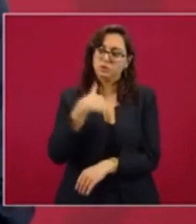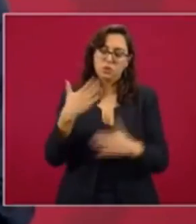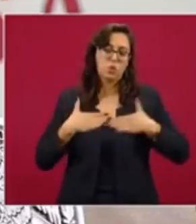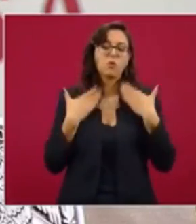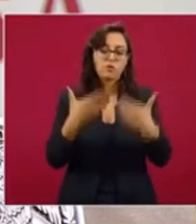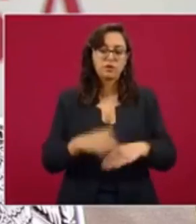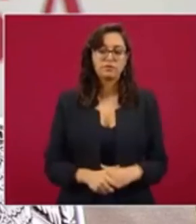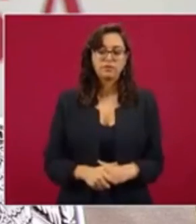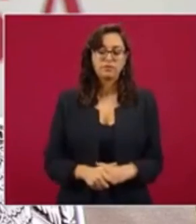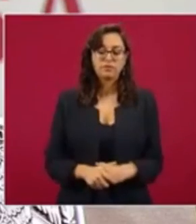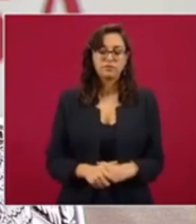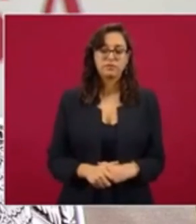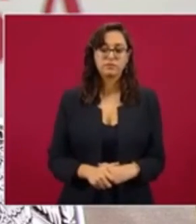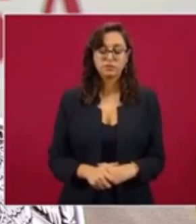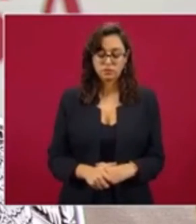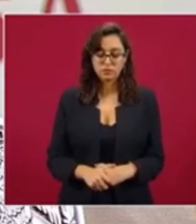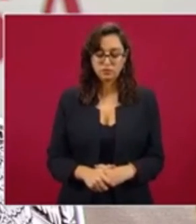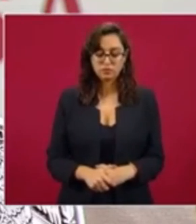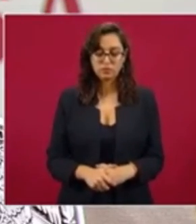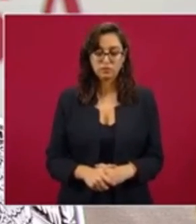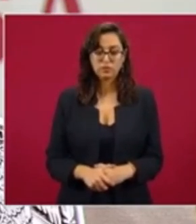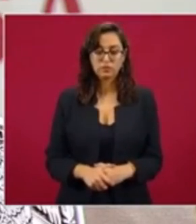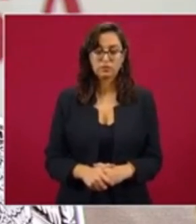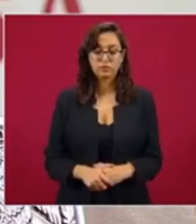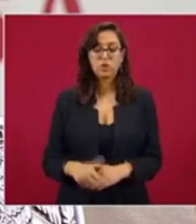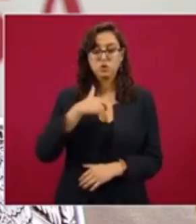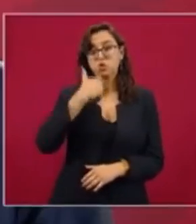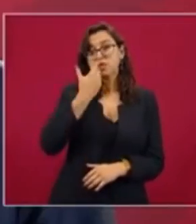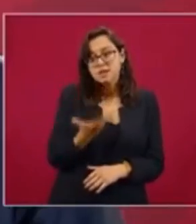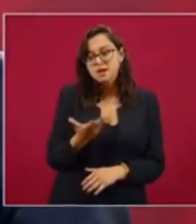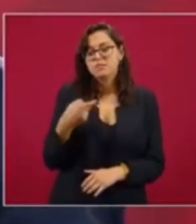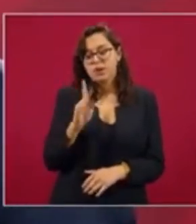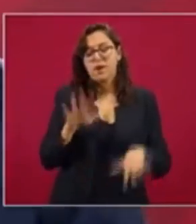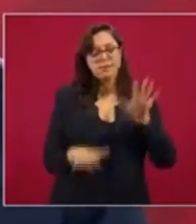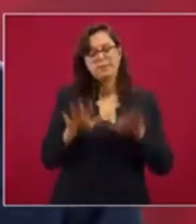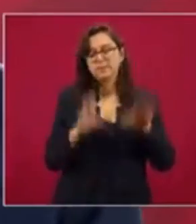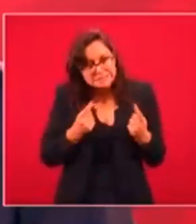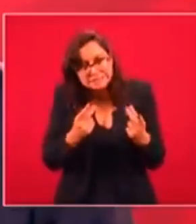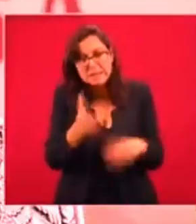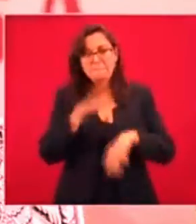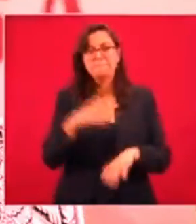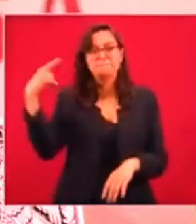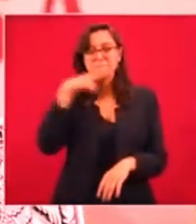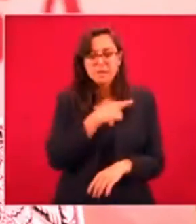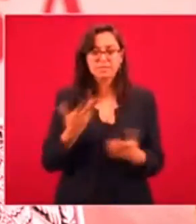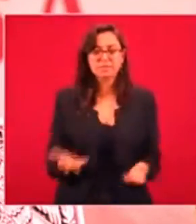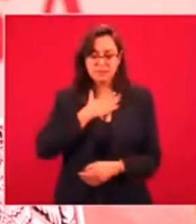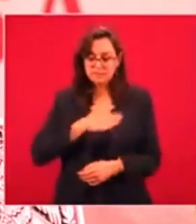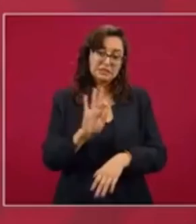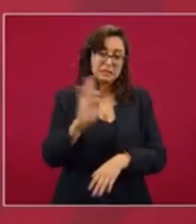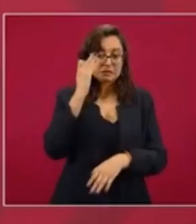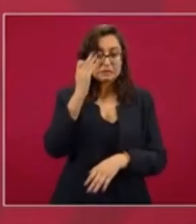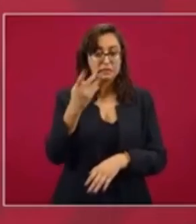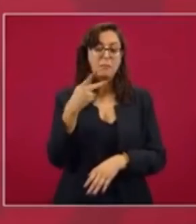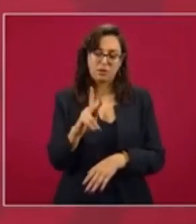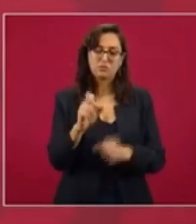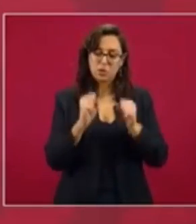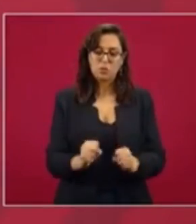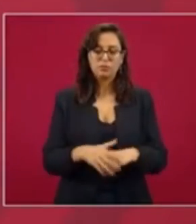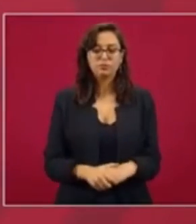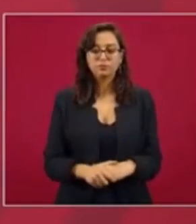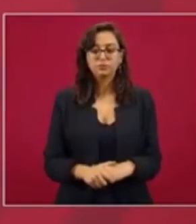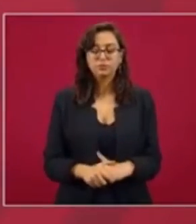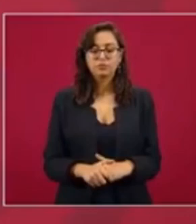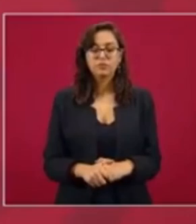pero lo entiendo, de que no es posible, a veces, que se avanzara más rápido. Justicia, tonta y expedita. También